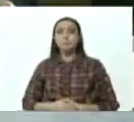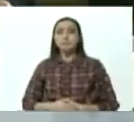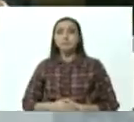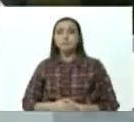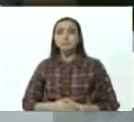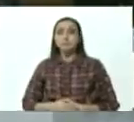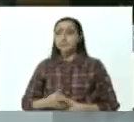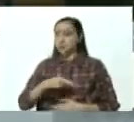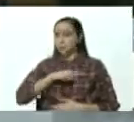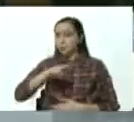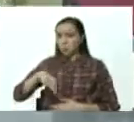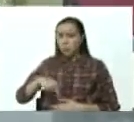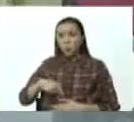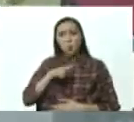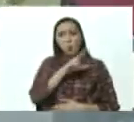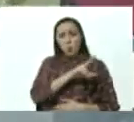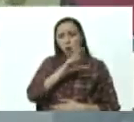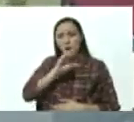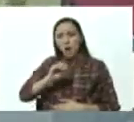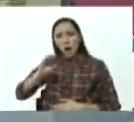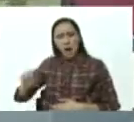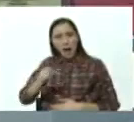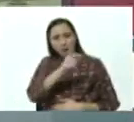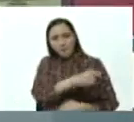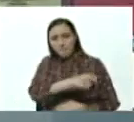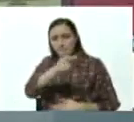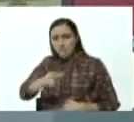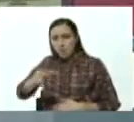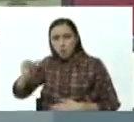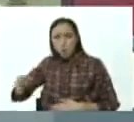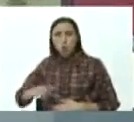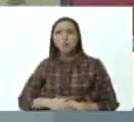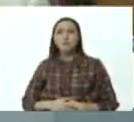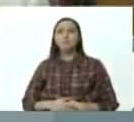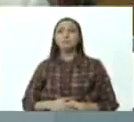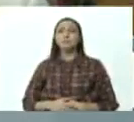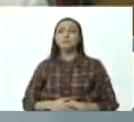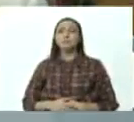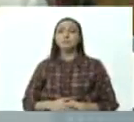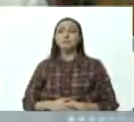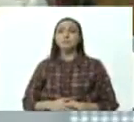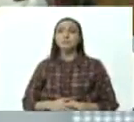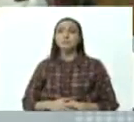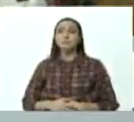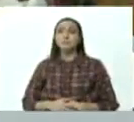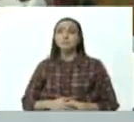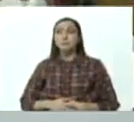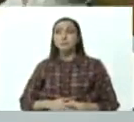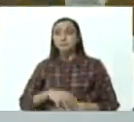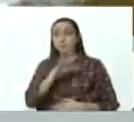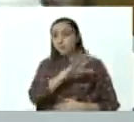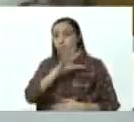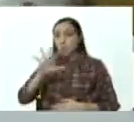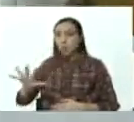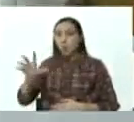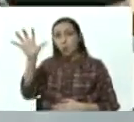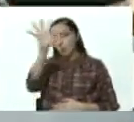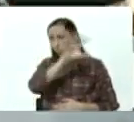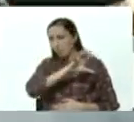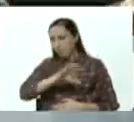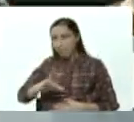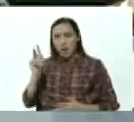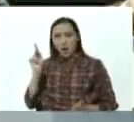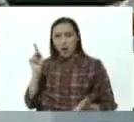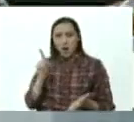Estamos alrededor de 300 personas de 55 países que van a